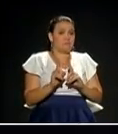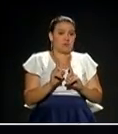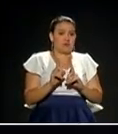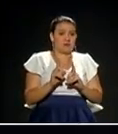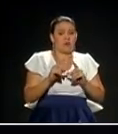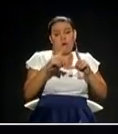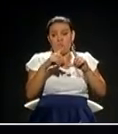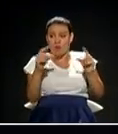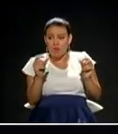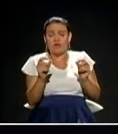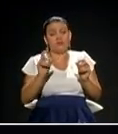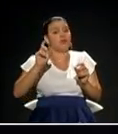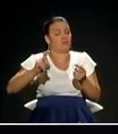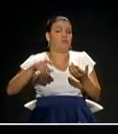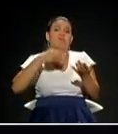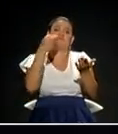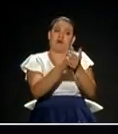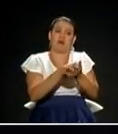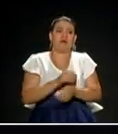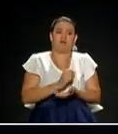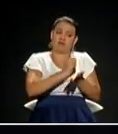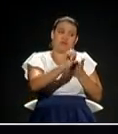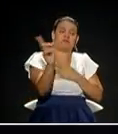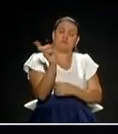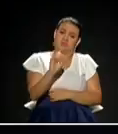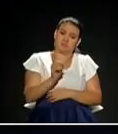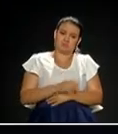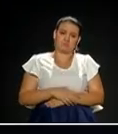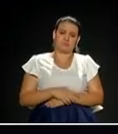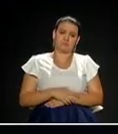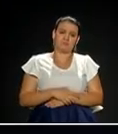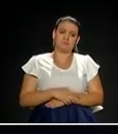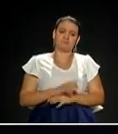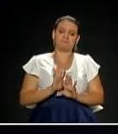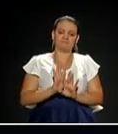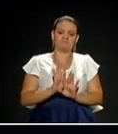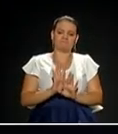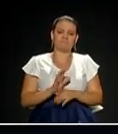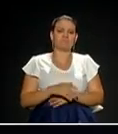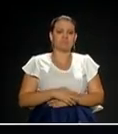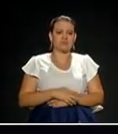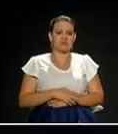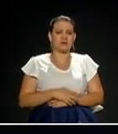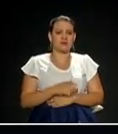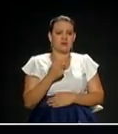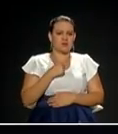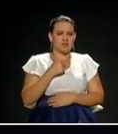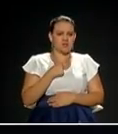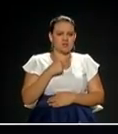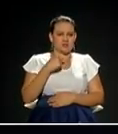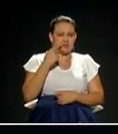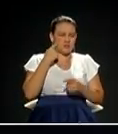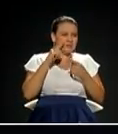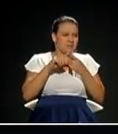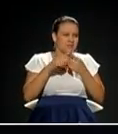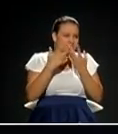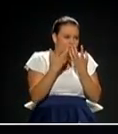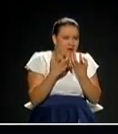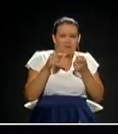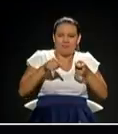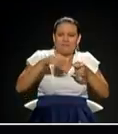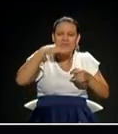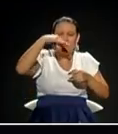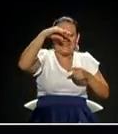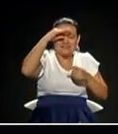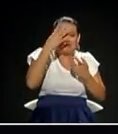pues hay que pagarla. Y algo muy importante que quiero hacer en esta pregunta es que voy a hacer un gran espacio para conciertos en la ciudad que no